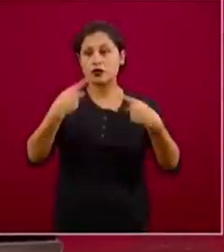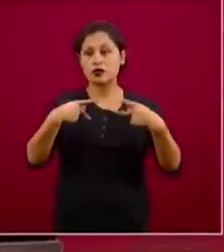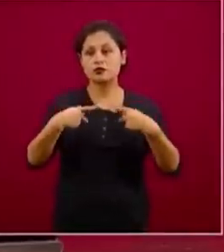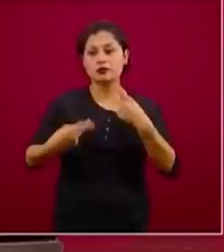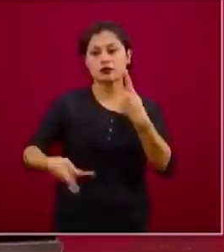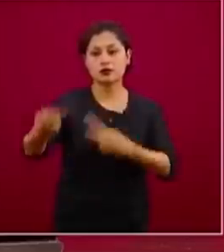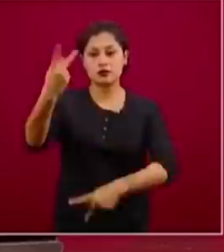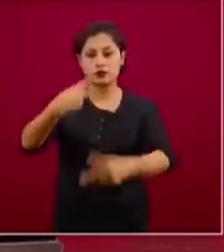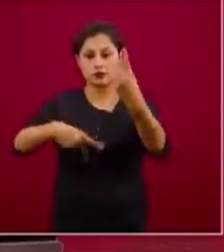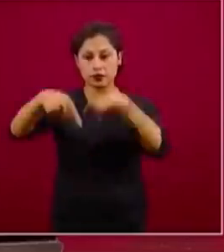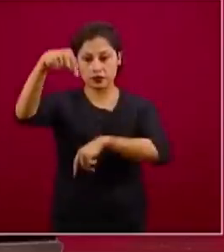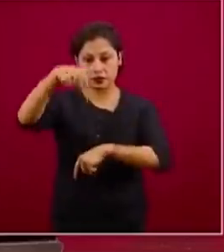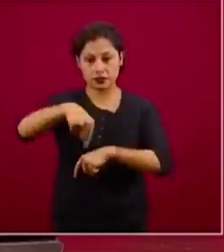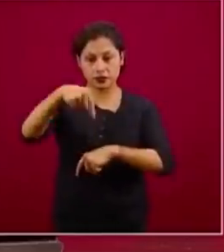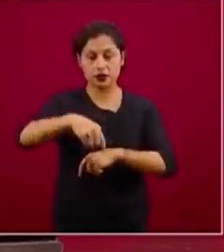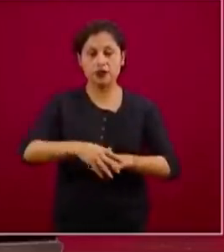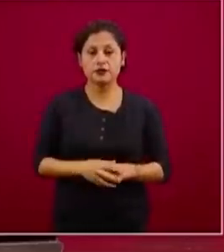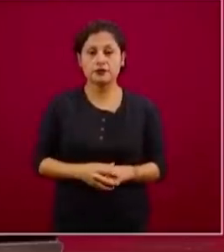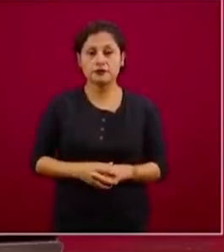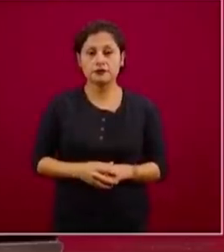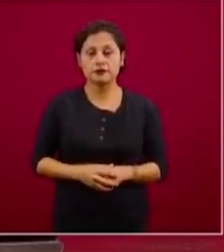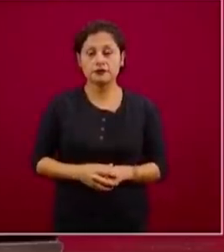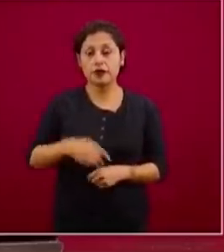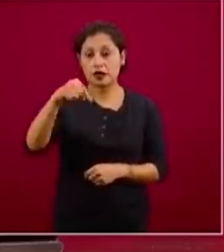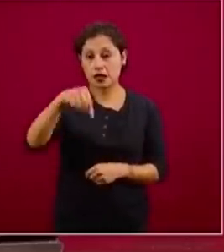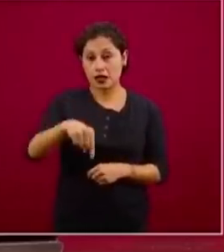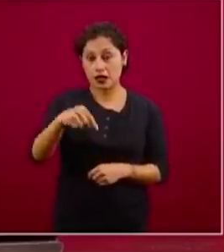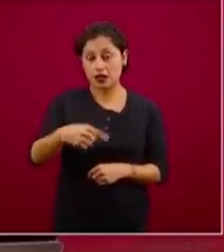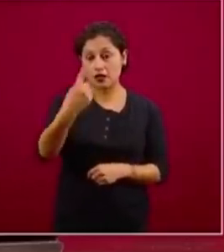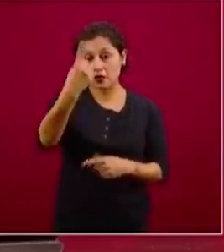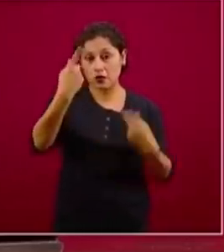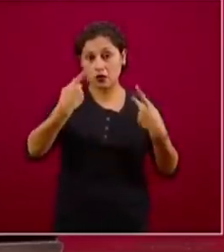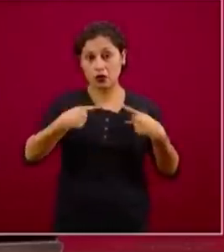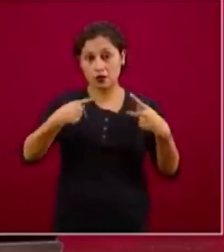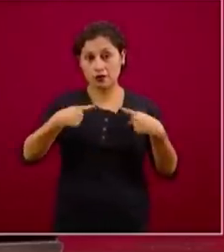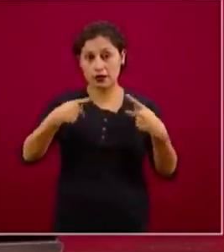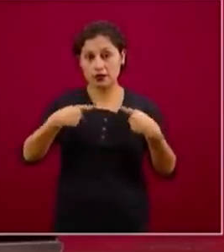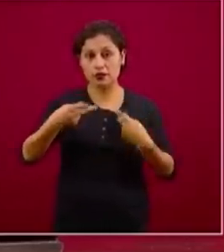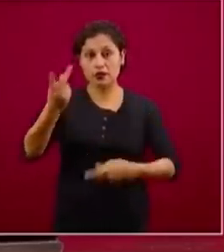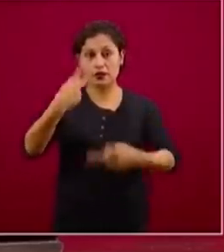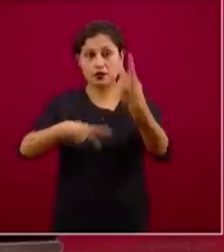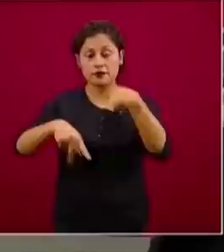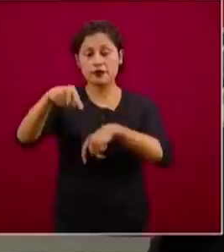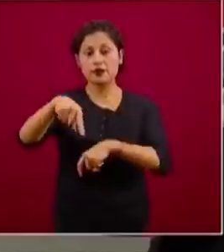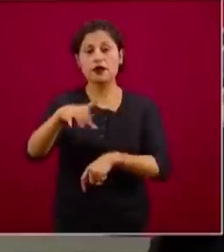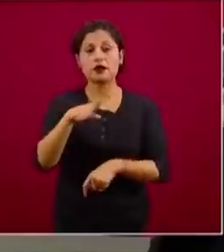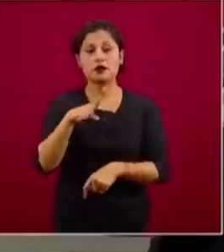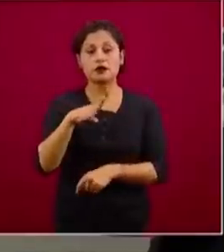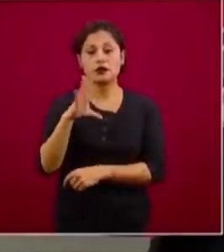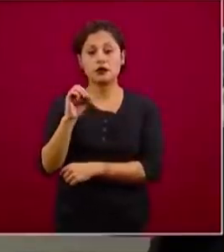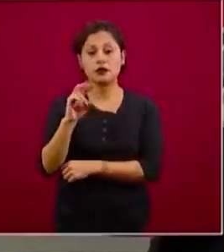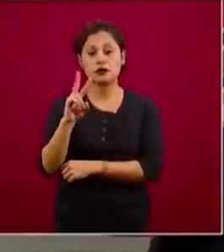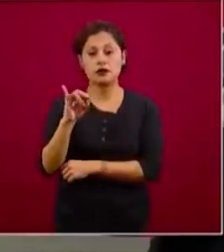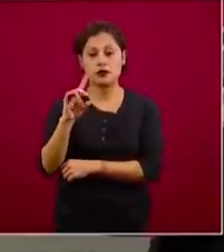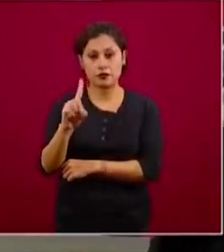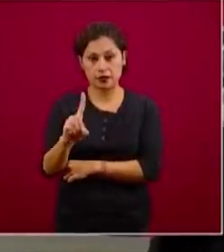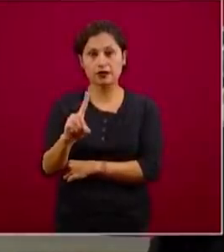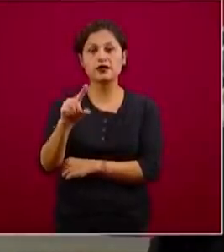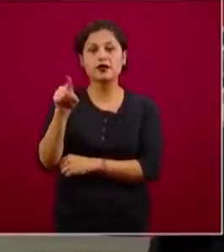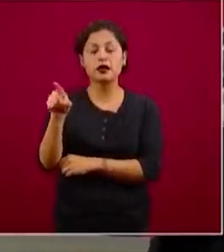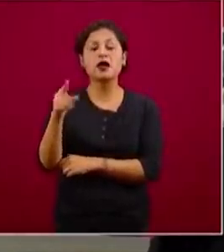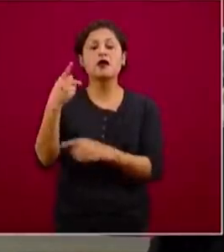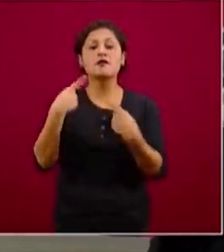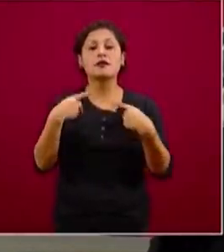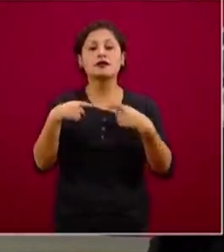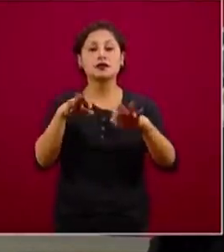Tuvimos un caso, una persona que tiene COVID, esta persona trabaja en la Secretaría de Salud,